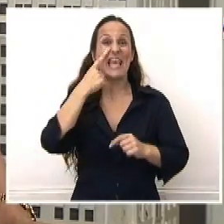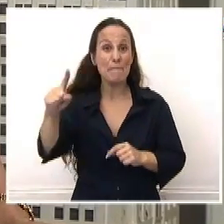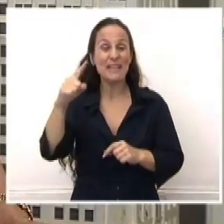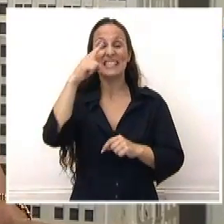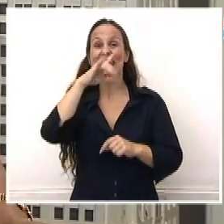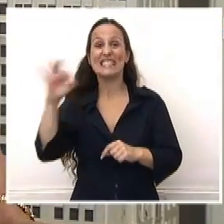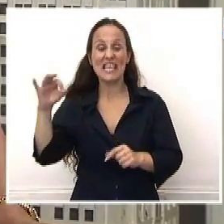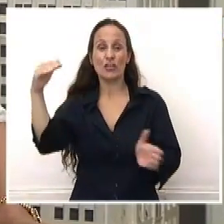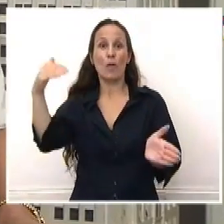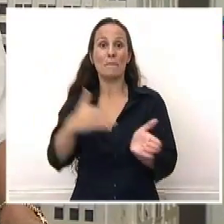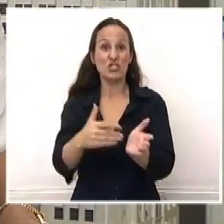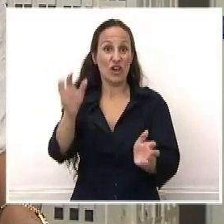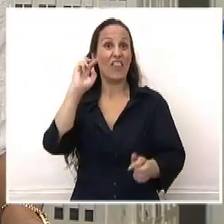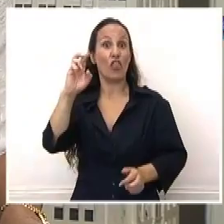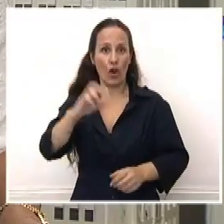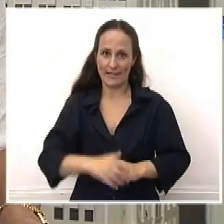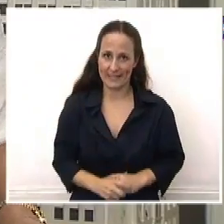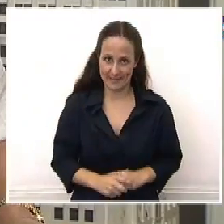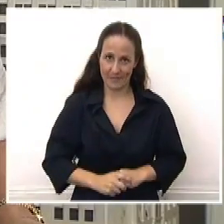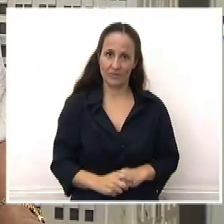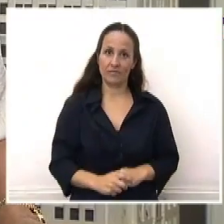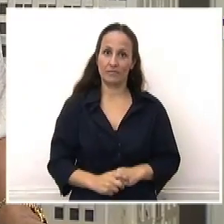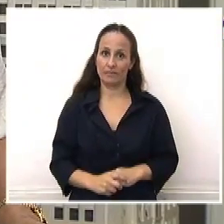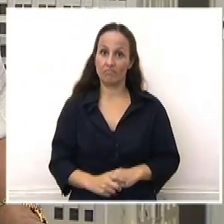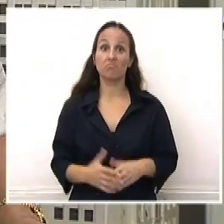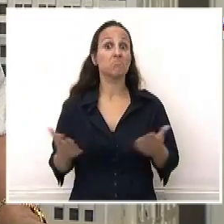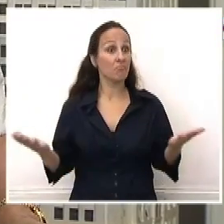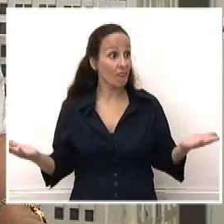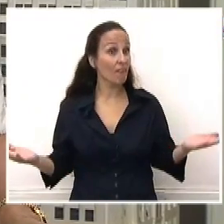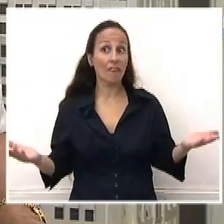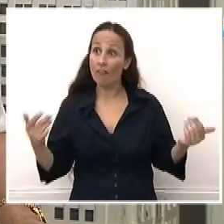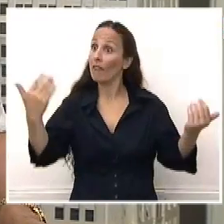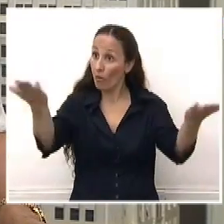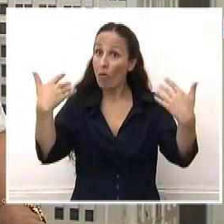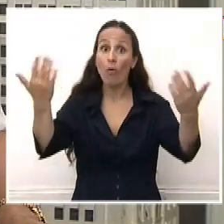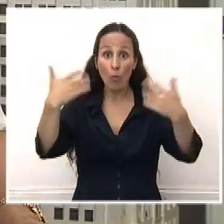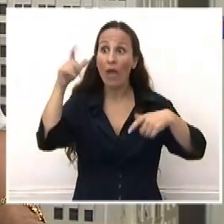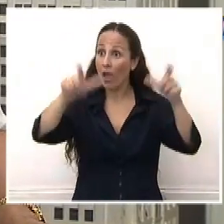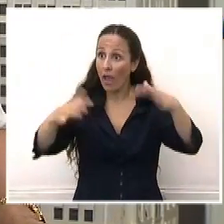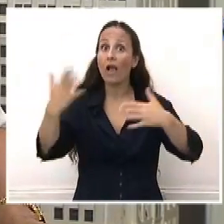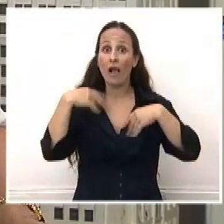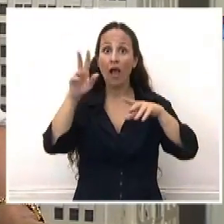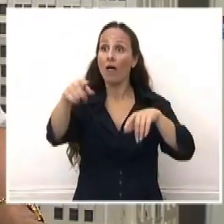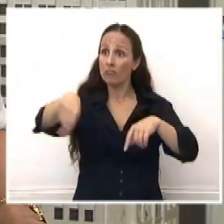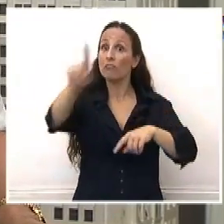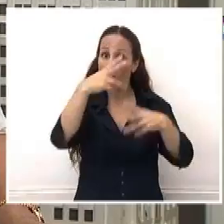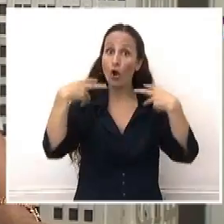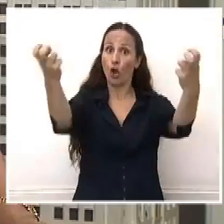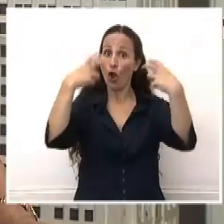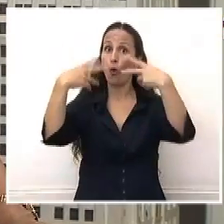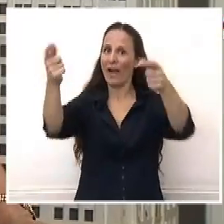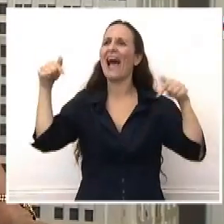dólares. Señores, vengan a cobrar los 6.700 millones de dólares ahora.